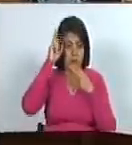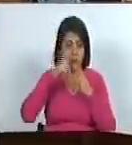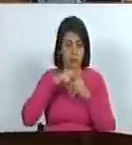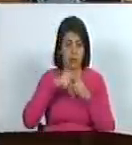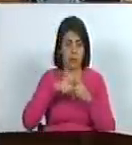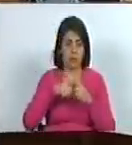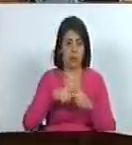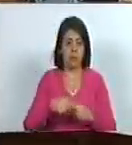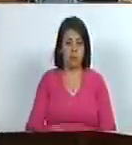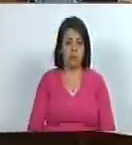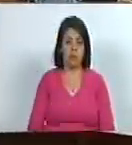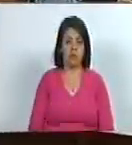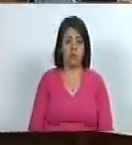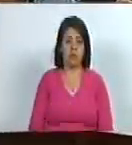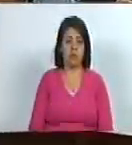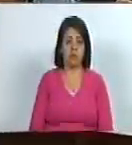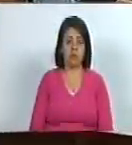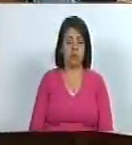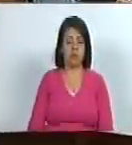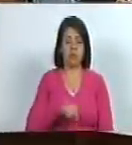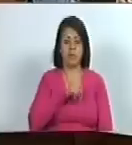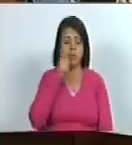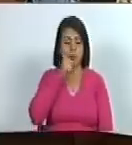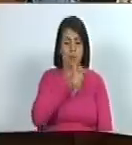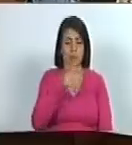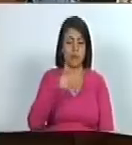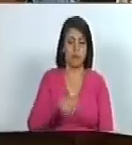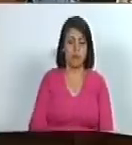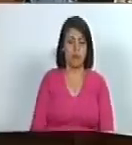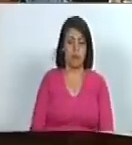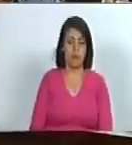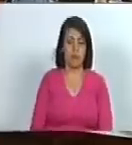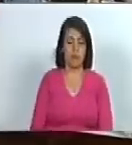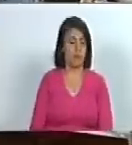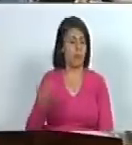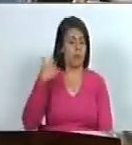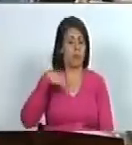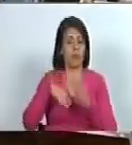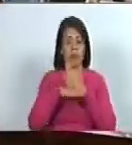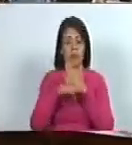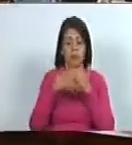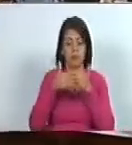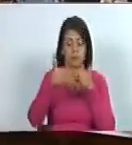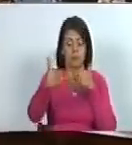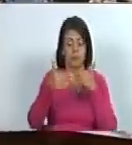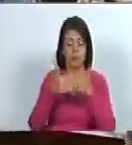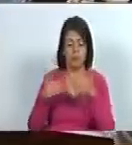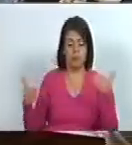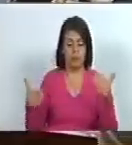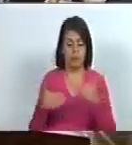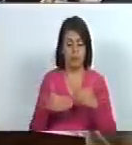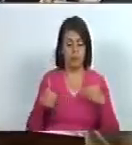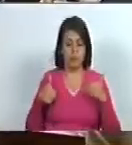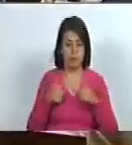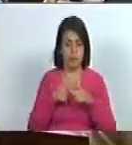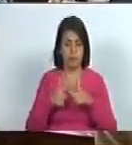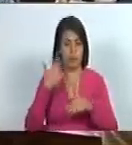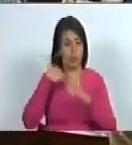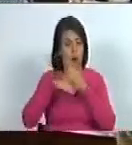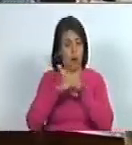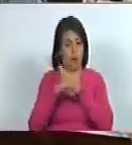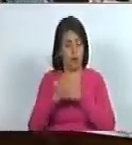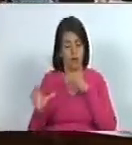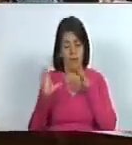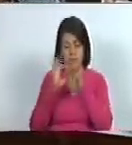raíz de nuestros pueblos originarios nuestros pueblos indígenas aún por separado pero aún en esta fusión que nos